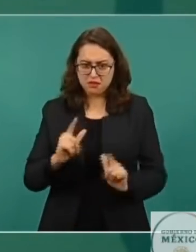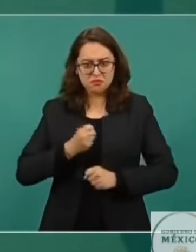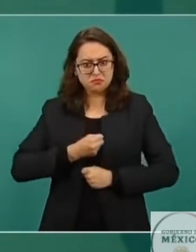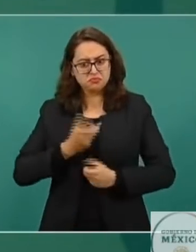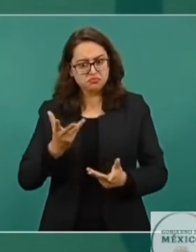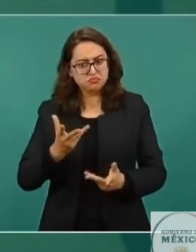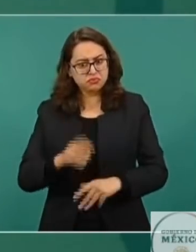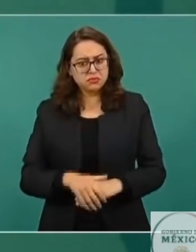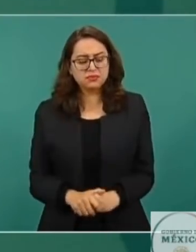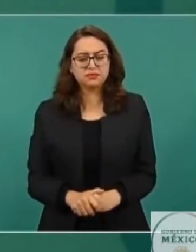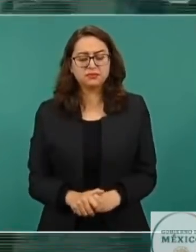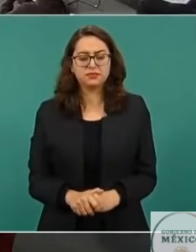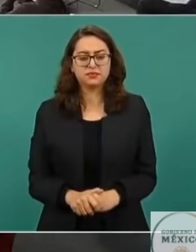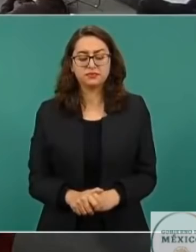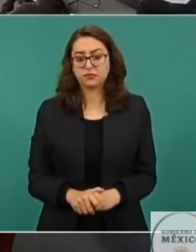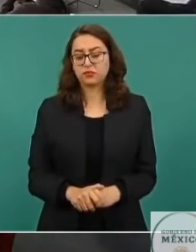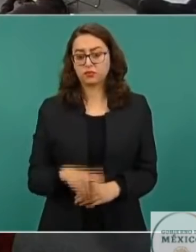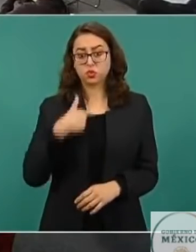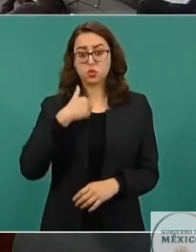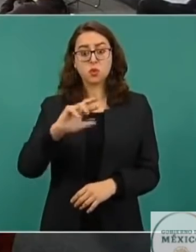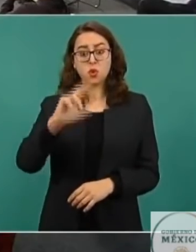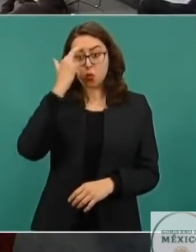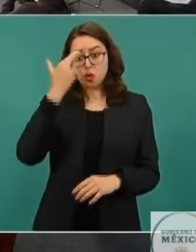Yo recuerdo que estábamos en el debate